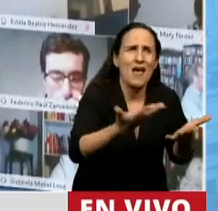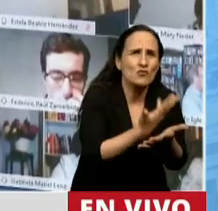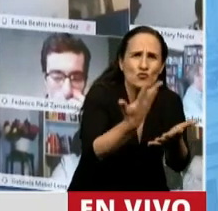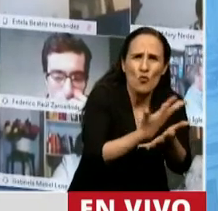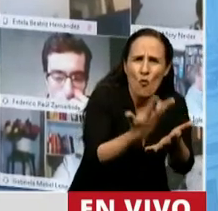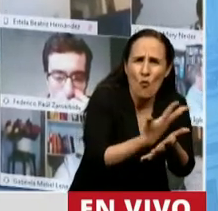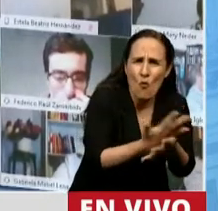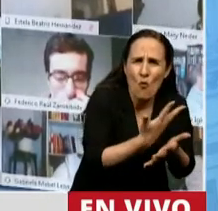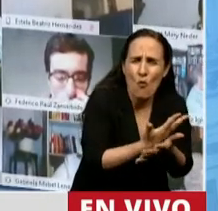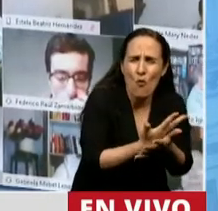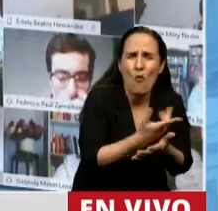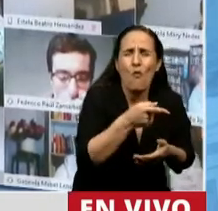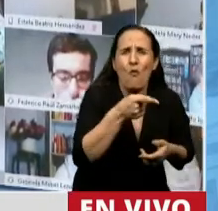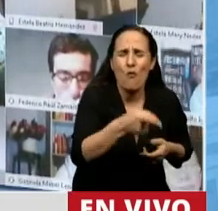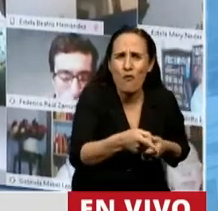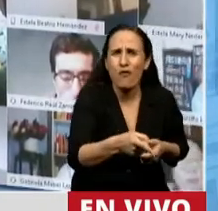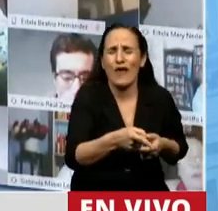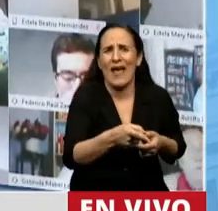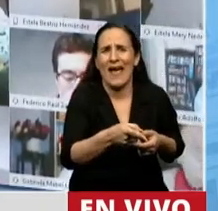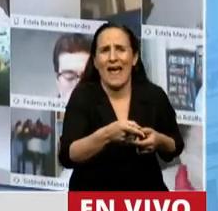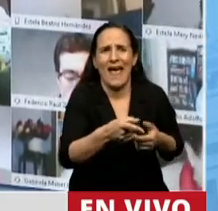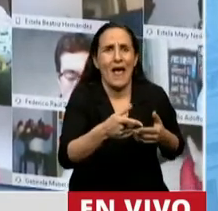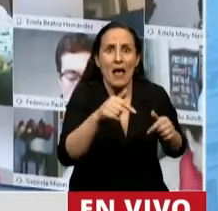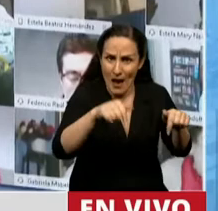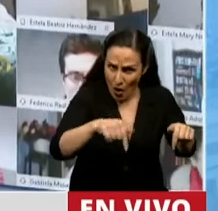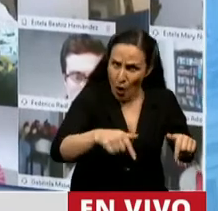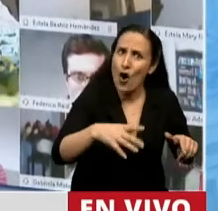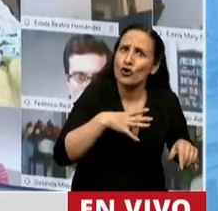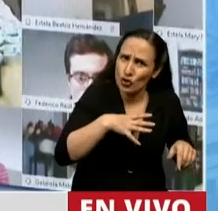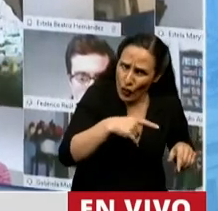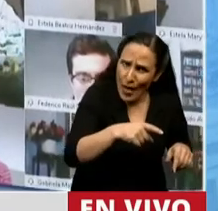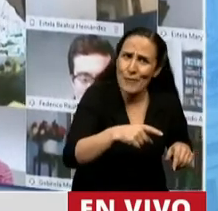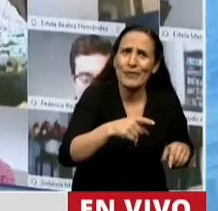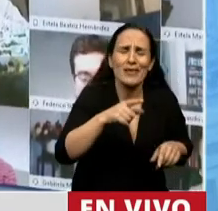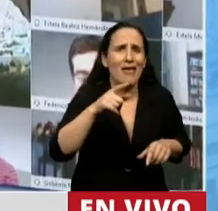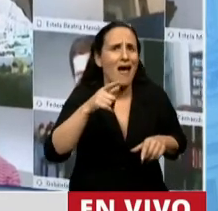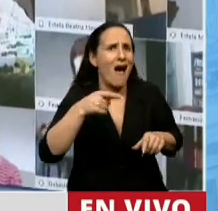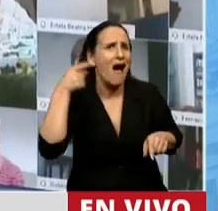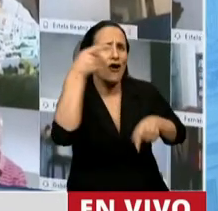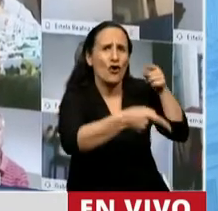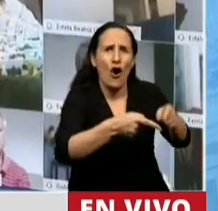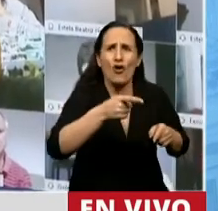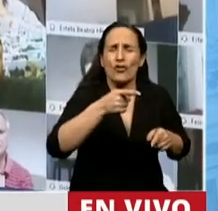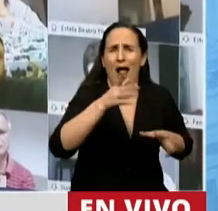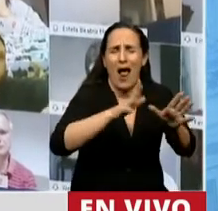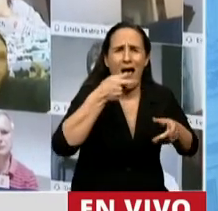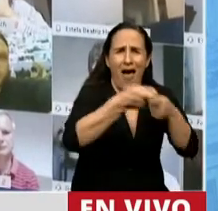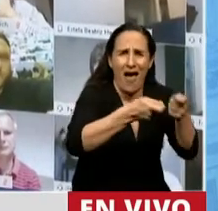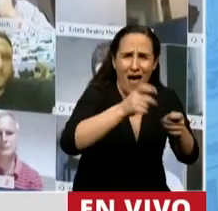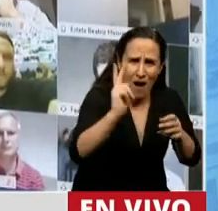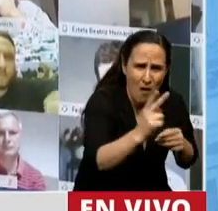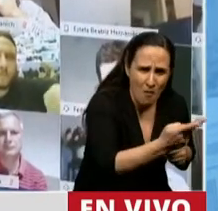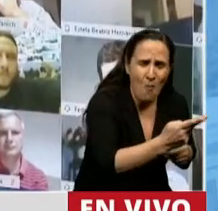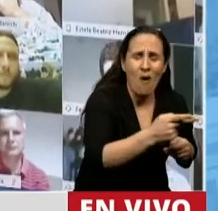sufrido y sigan padeciendo actualmente ataques a su vida, a la integridad